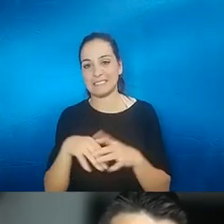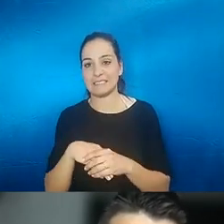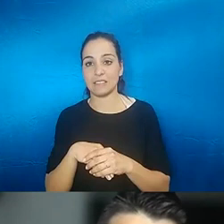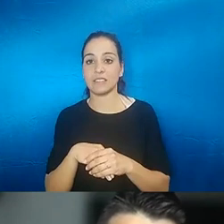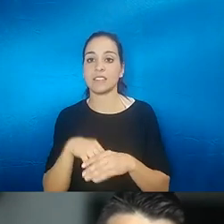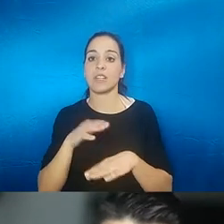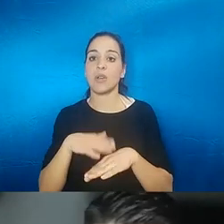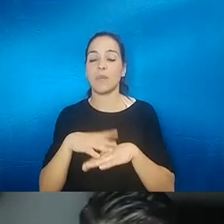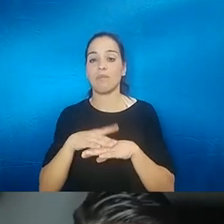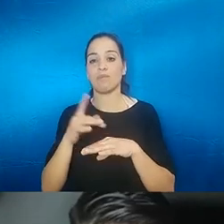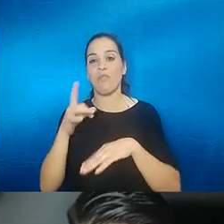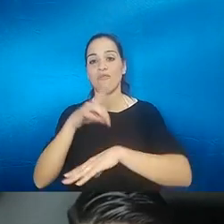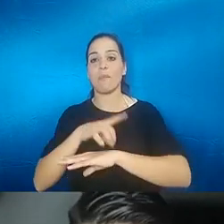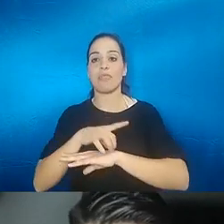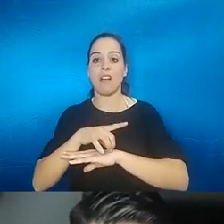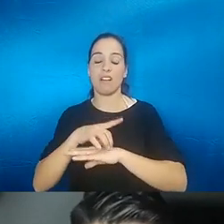trastornos